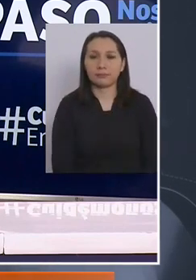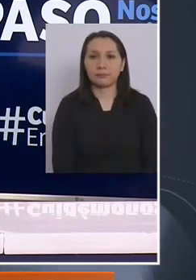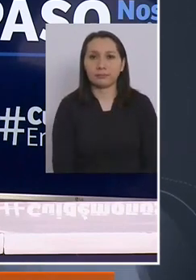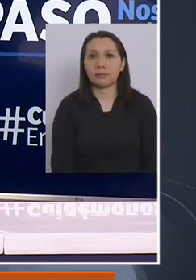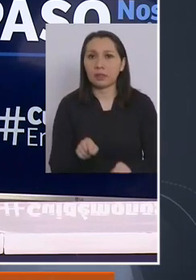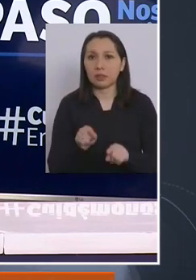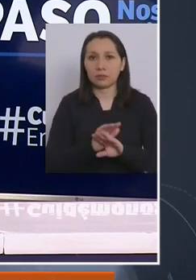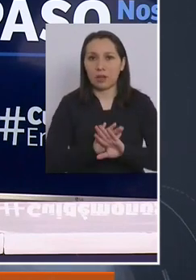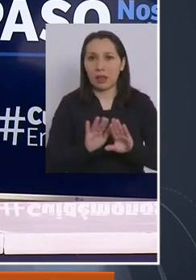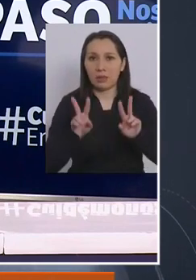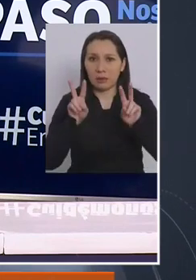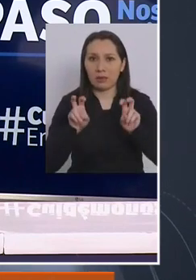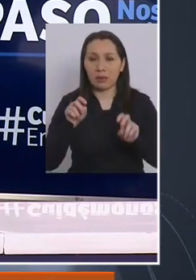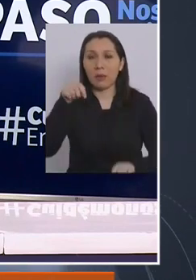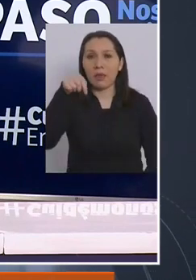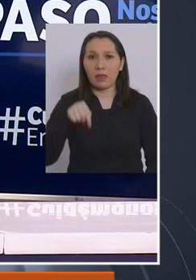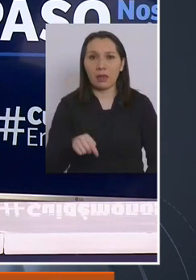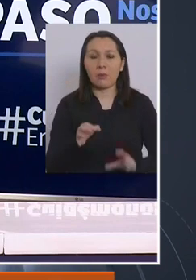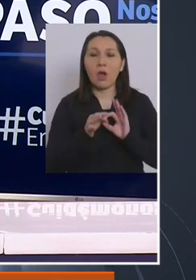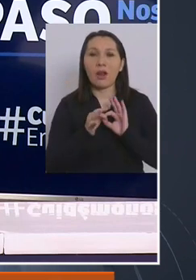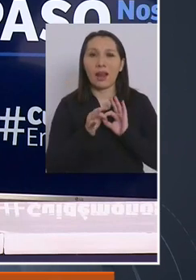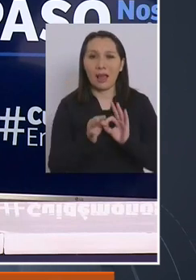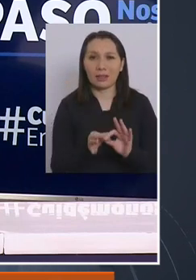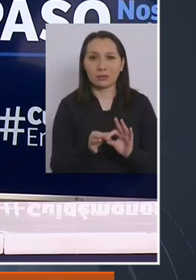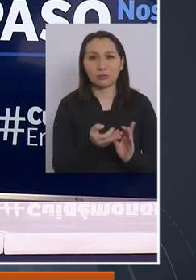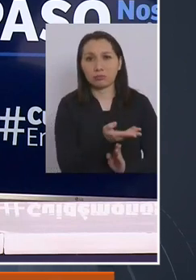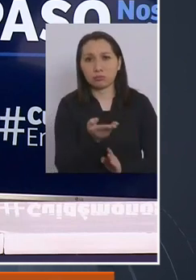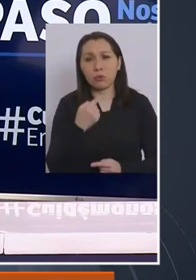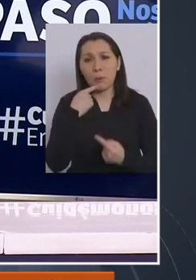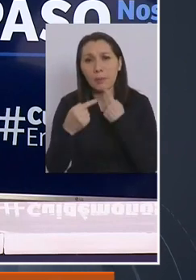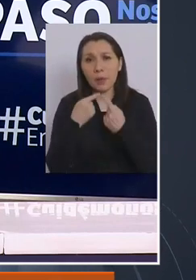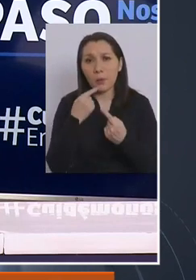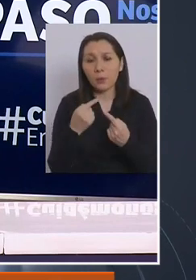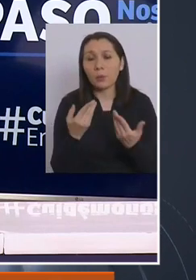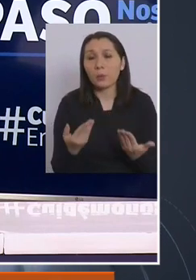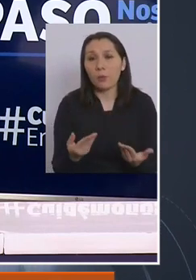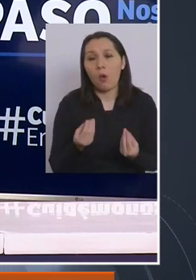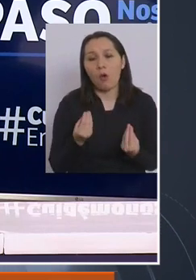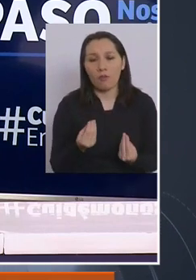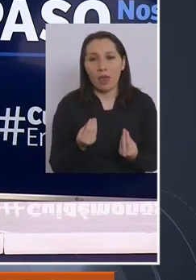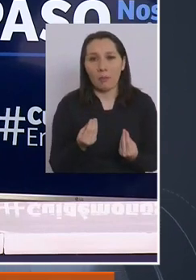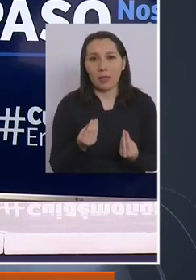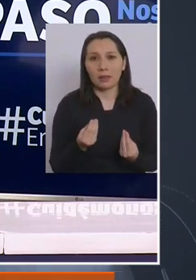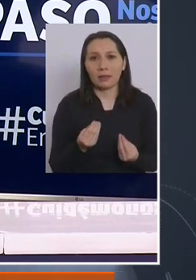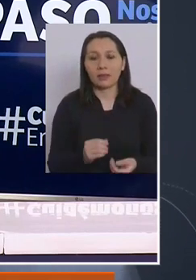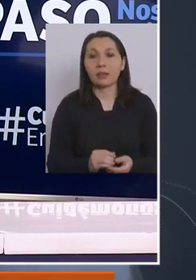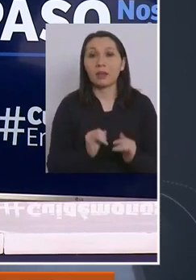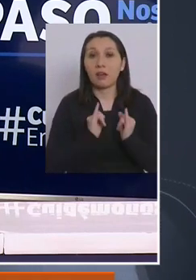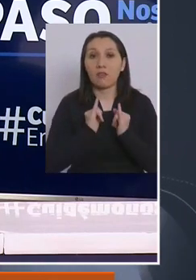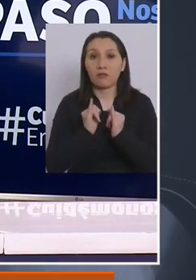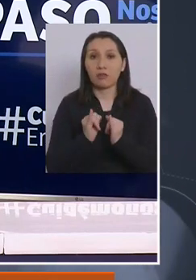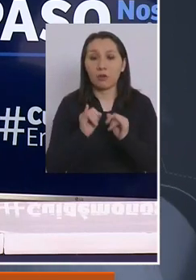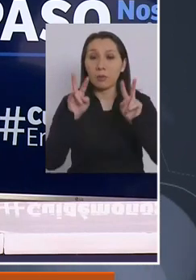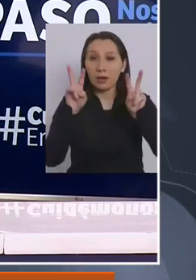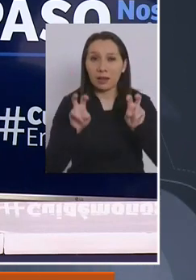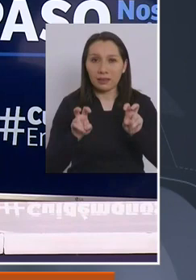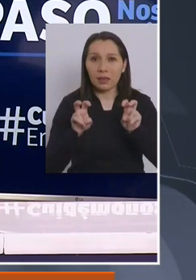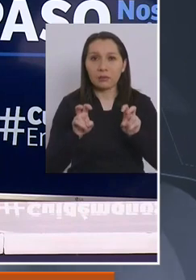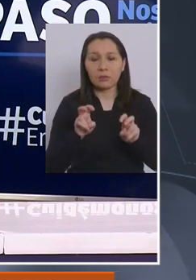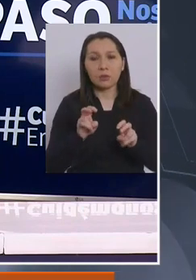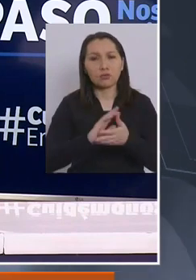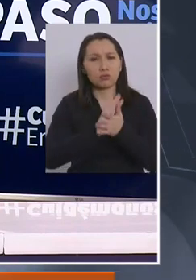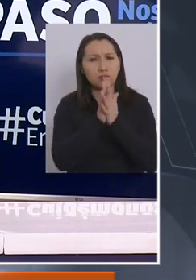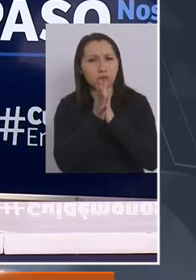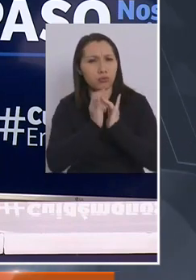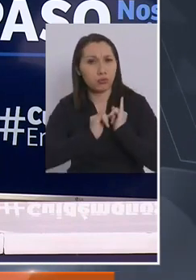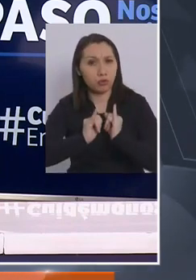Eso es todo en cuanto al día de hoy. Agradecemos todas las preguntas y, obviamente, informarles acerca de que toda